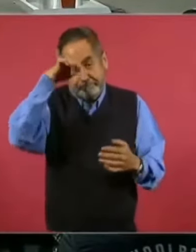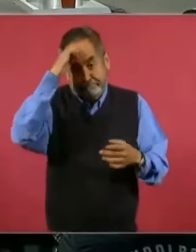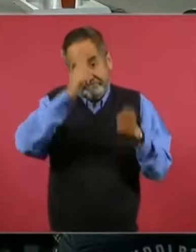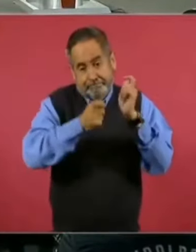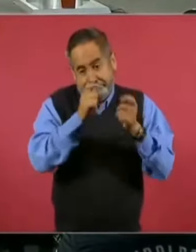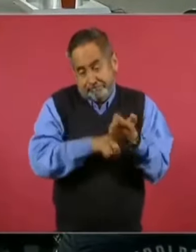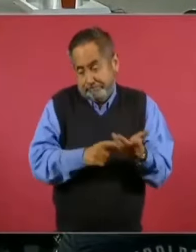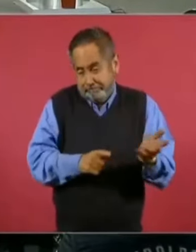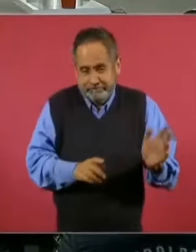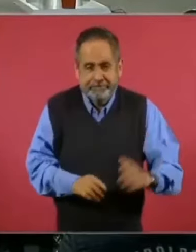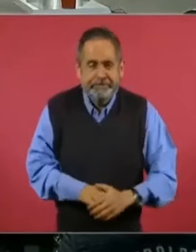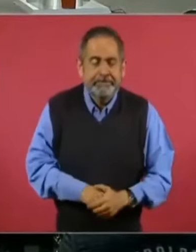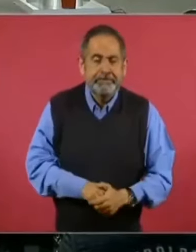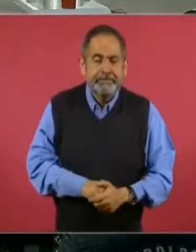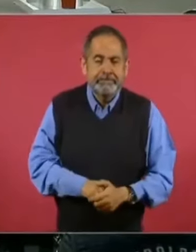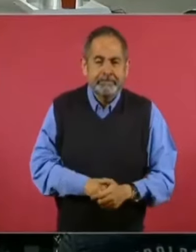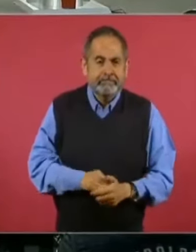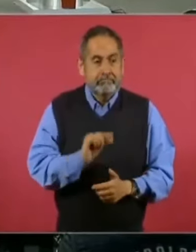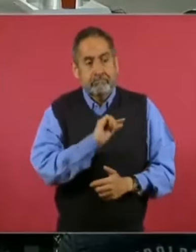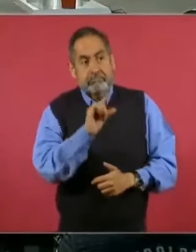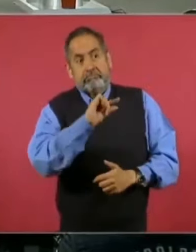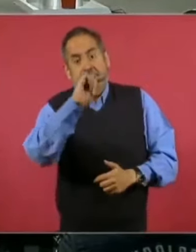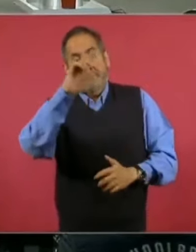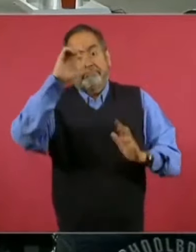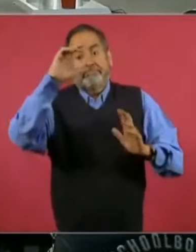por eminencia.